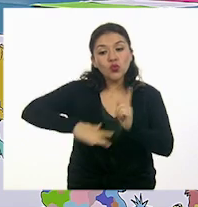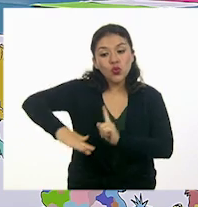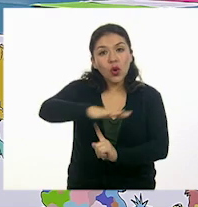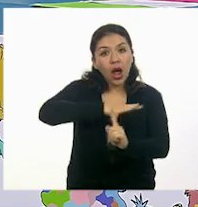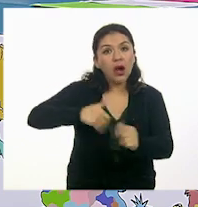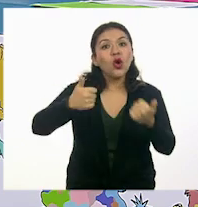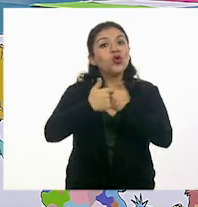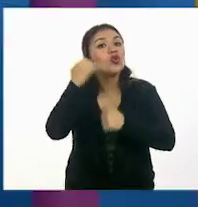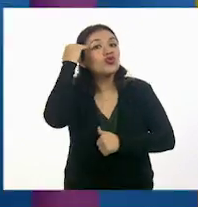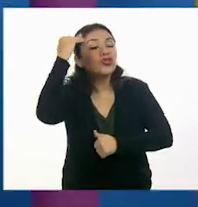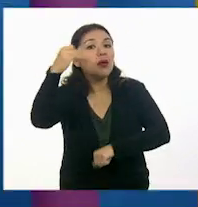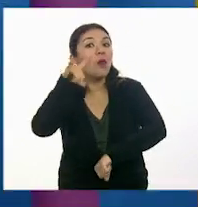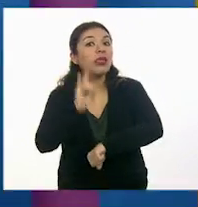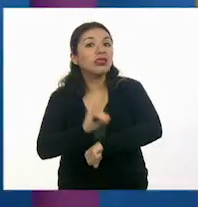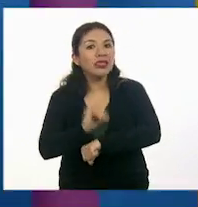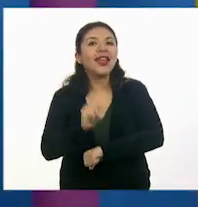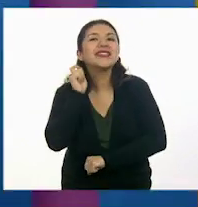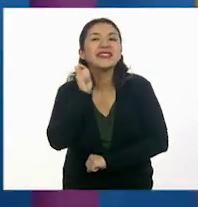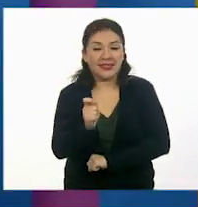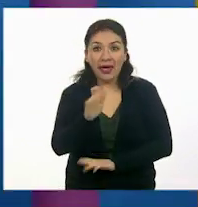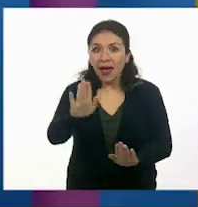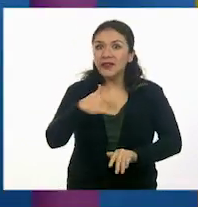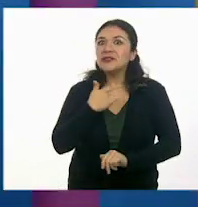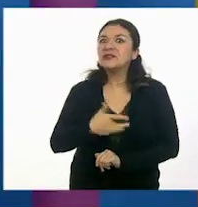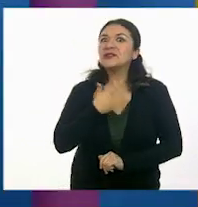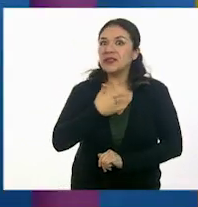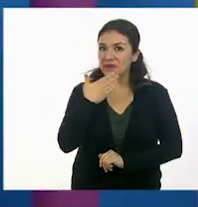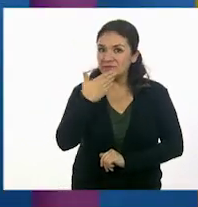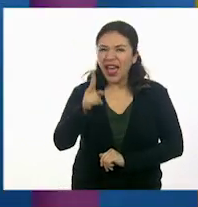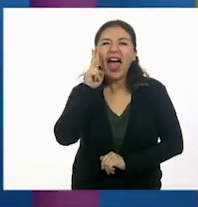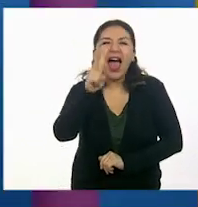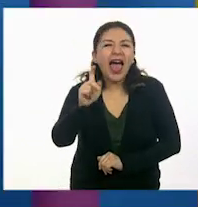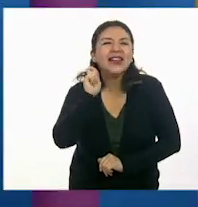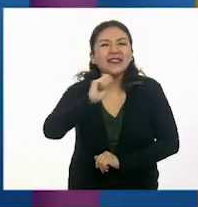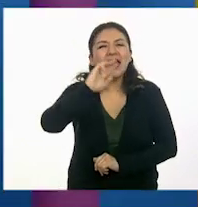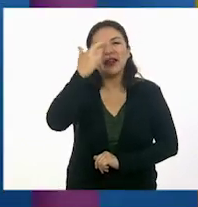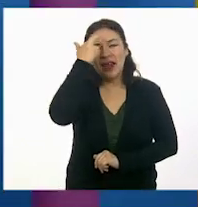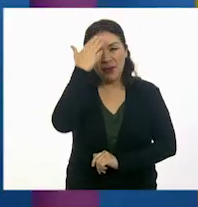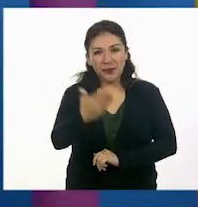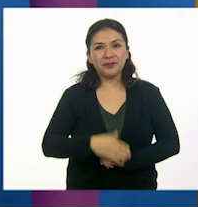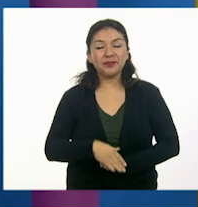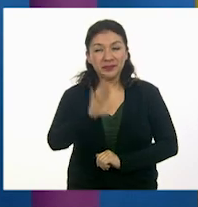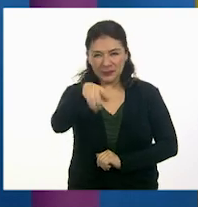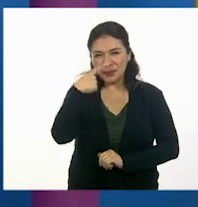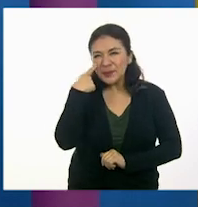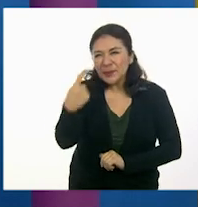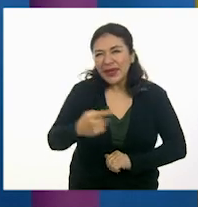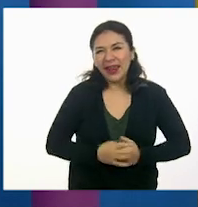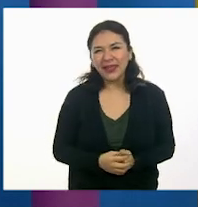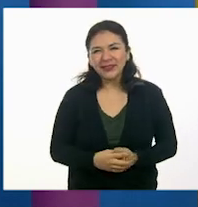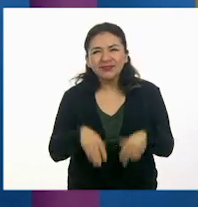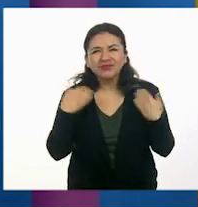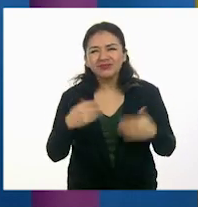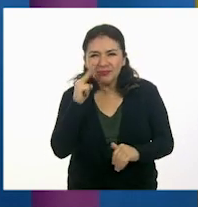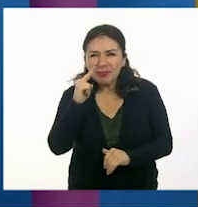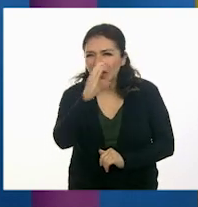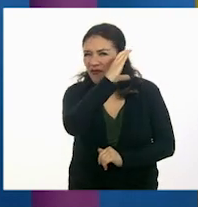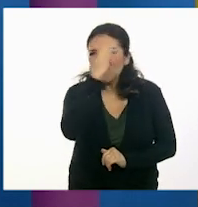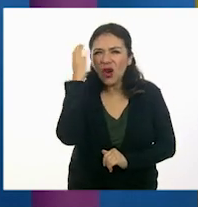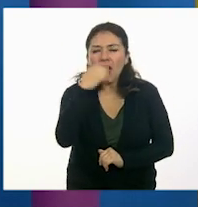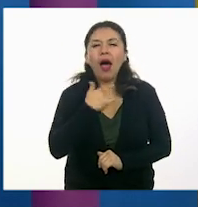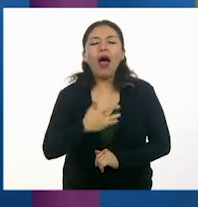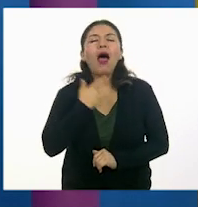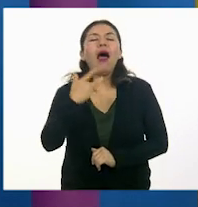el tiempo ficticio. Me parece perfecto. Vamos a recordarlo. Y mira, ver estas fotos me hizo